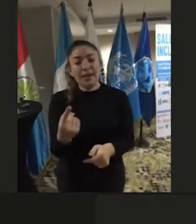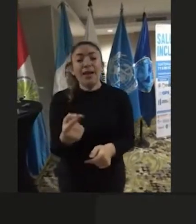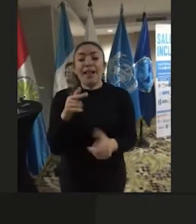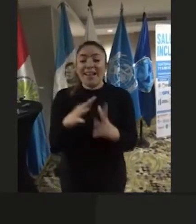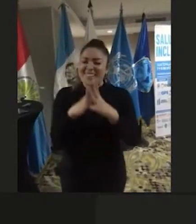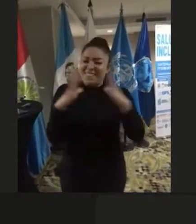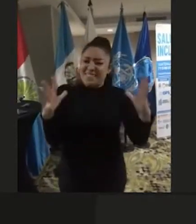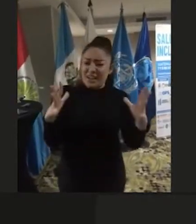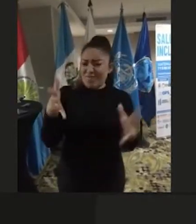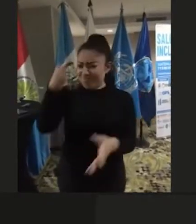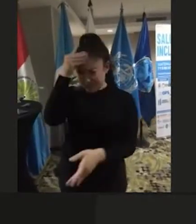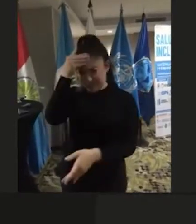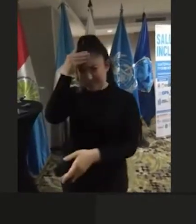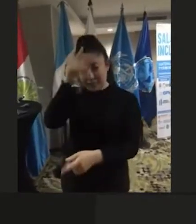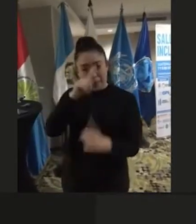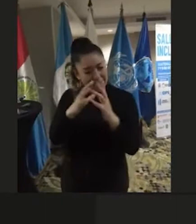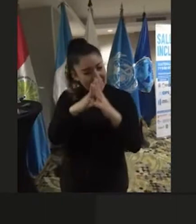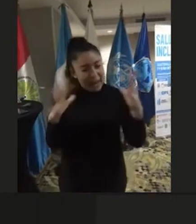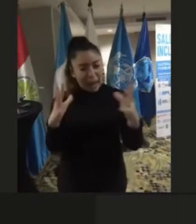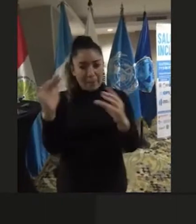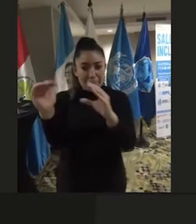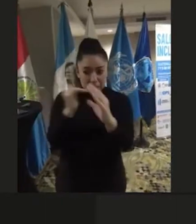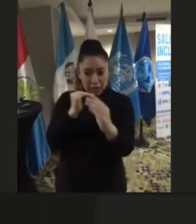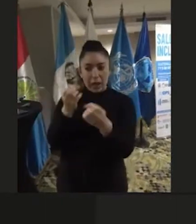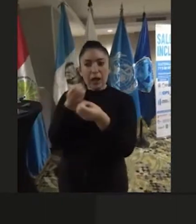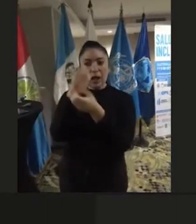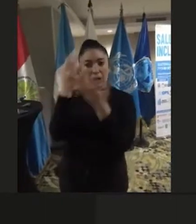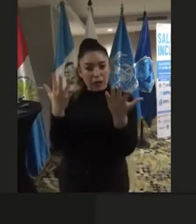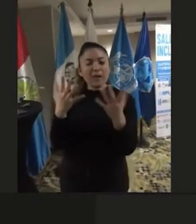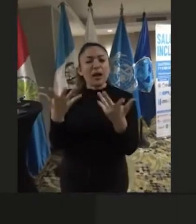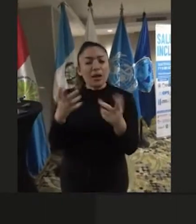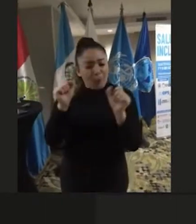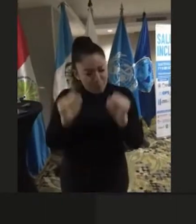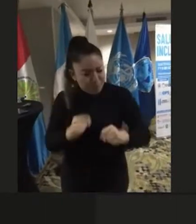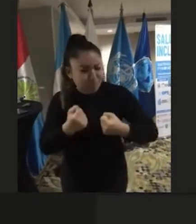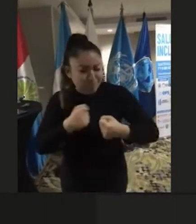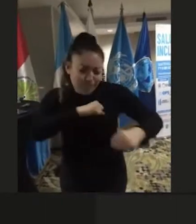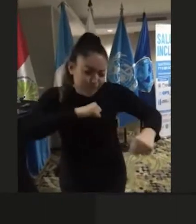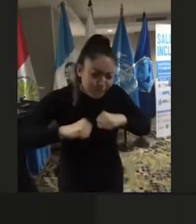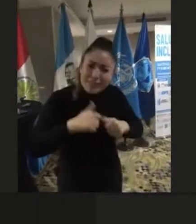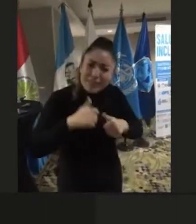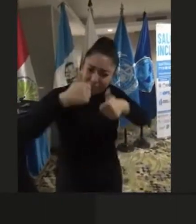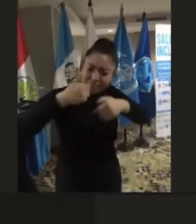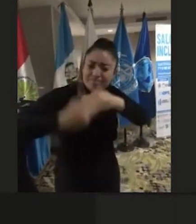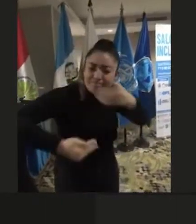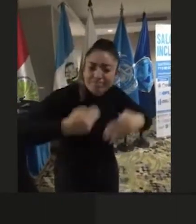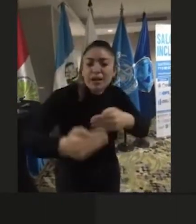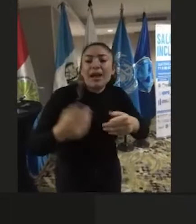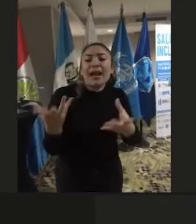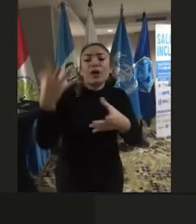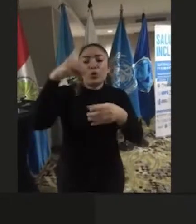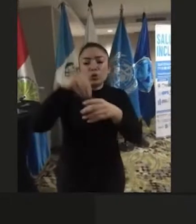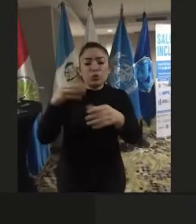gran lección y el gran mensaje es que podemos hacer efectivo procesos y la inclusión de políticas